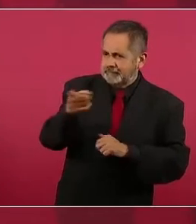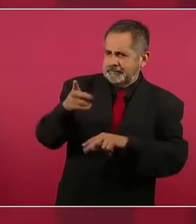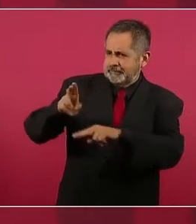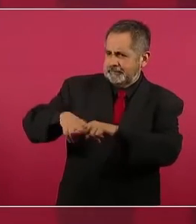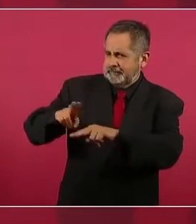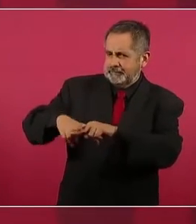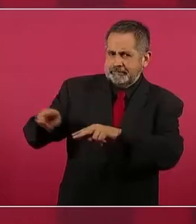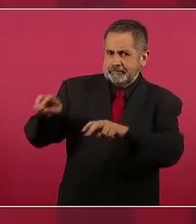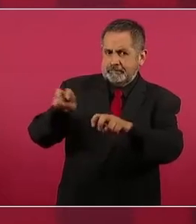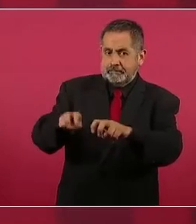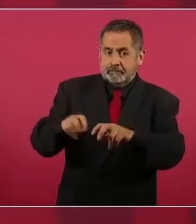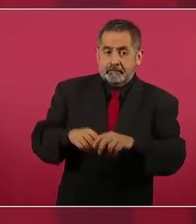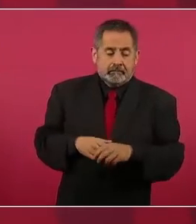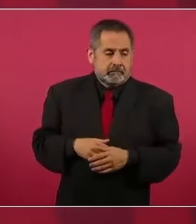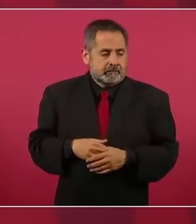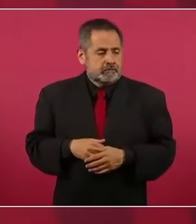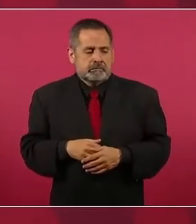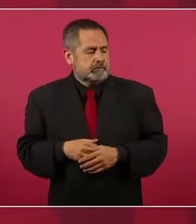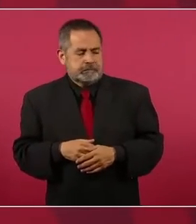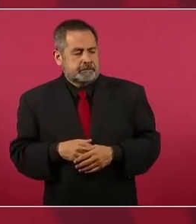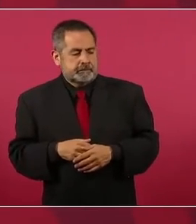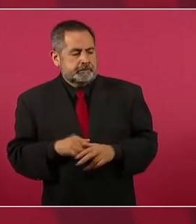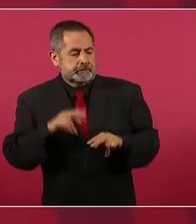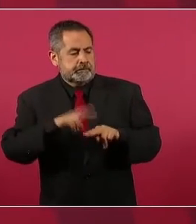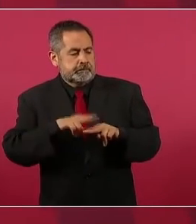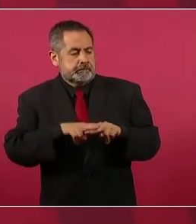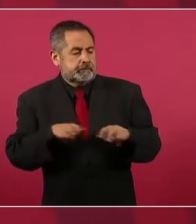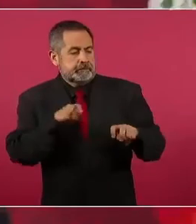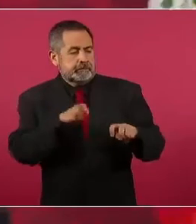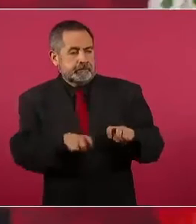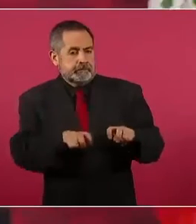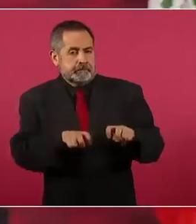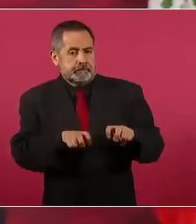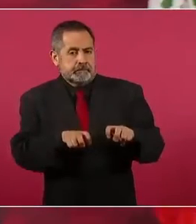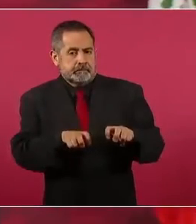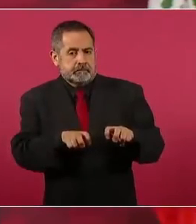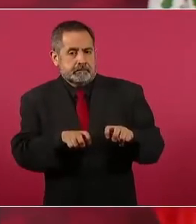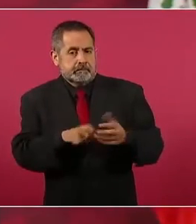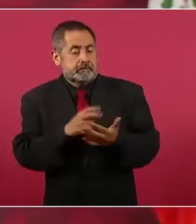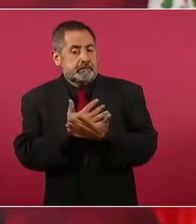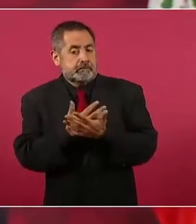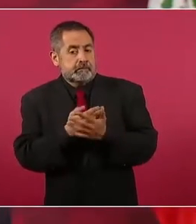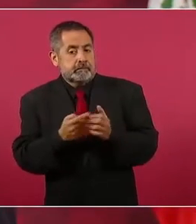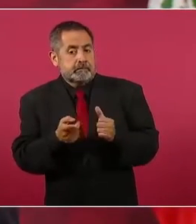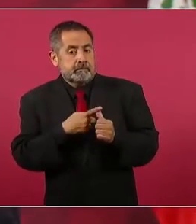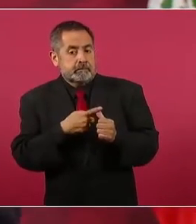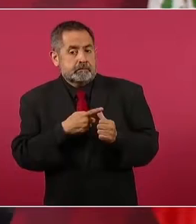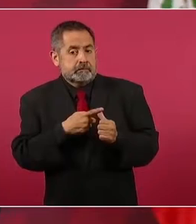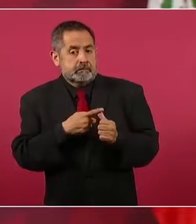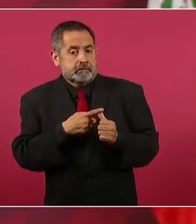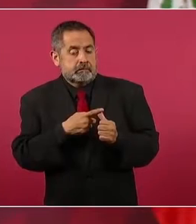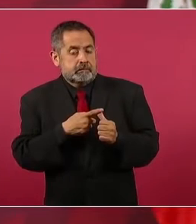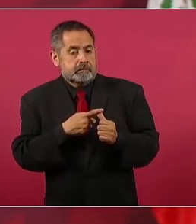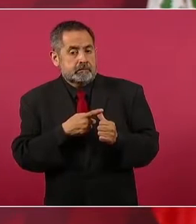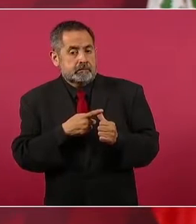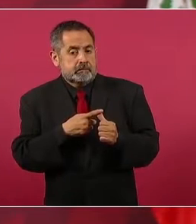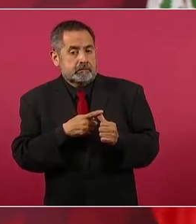Y Mandela dice, no me voy a sentar hasta que no me diga cuándo va